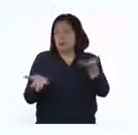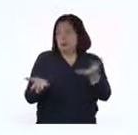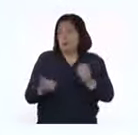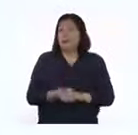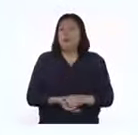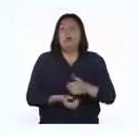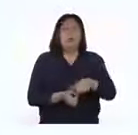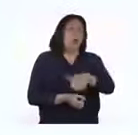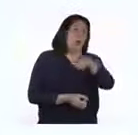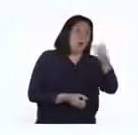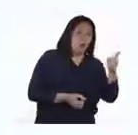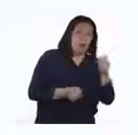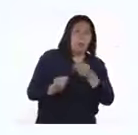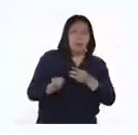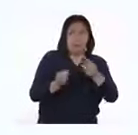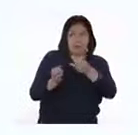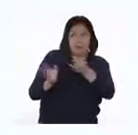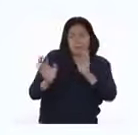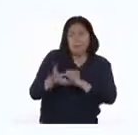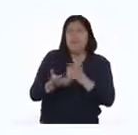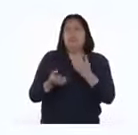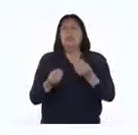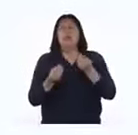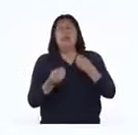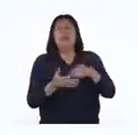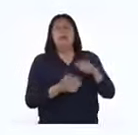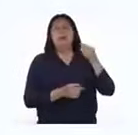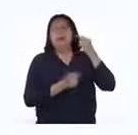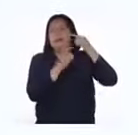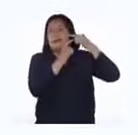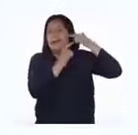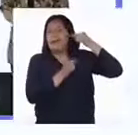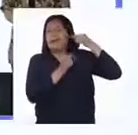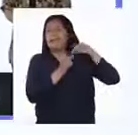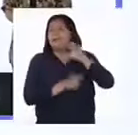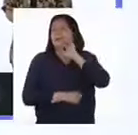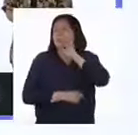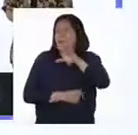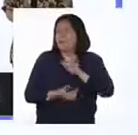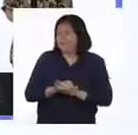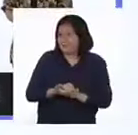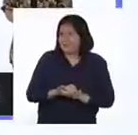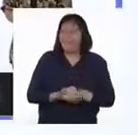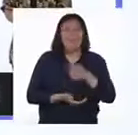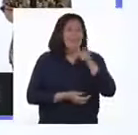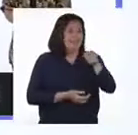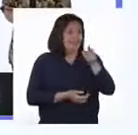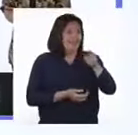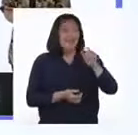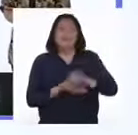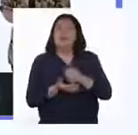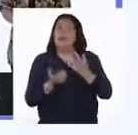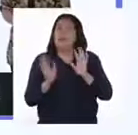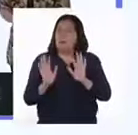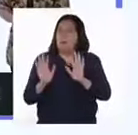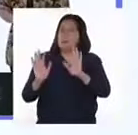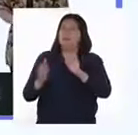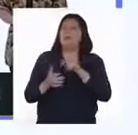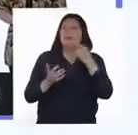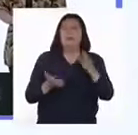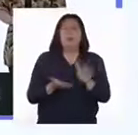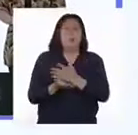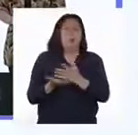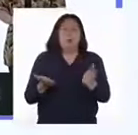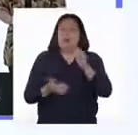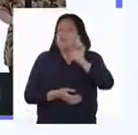caso, hay otra estrategia que tiene que ver con las etiquetas que mencionaste al inicio. Lo genial de esta estrategia es que